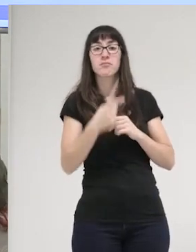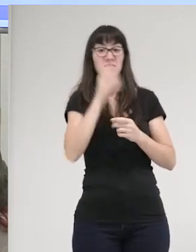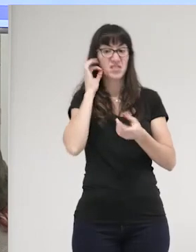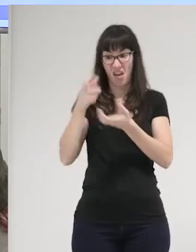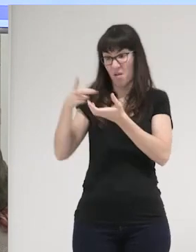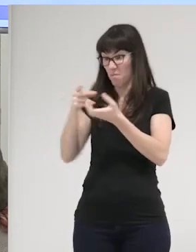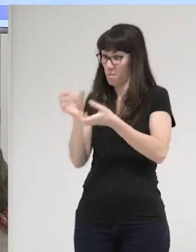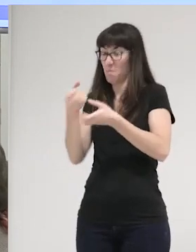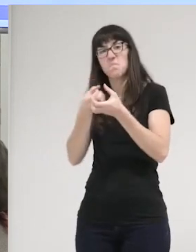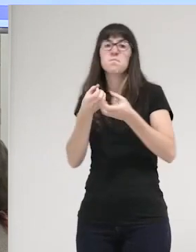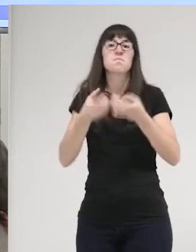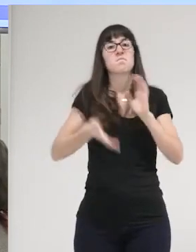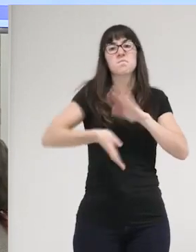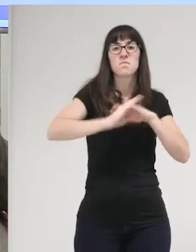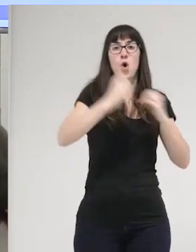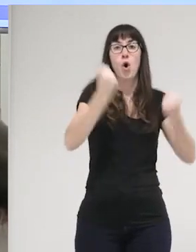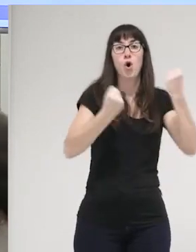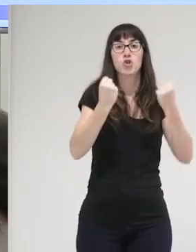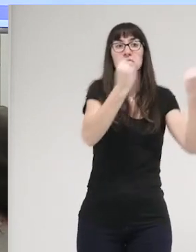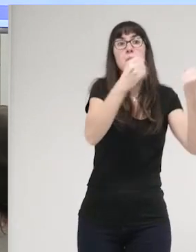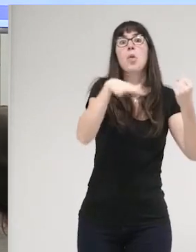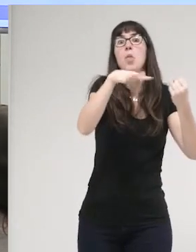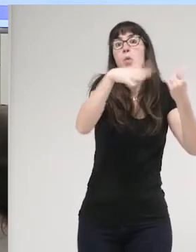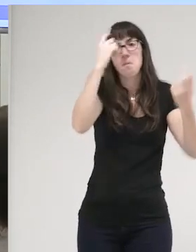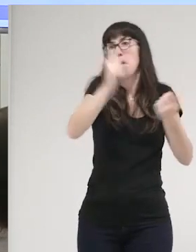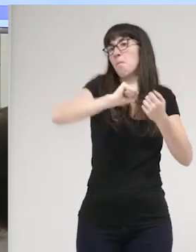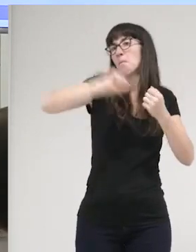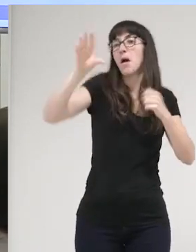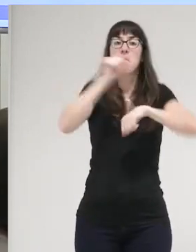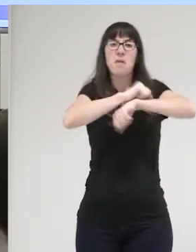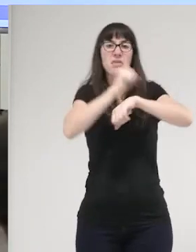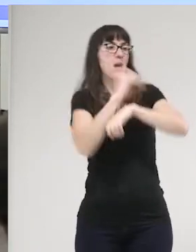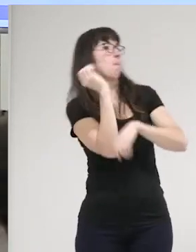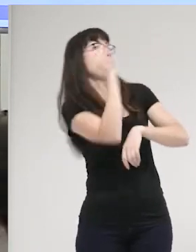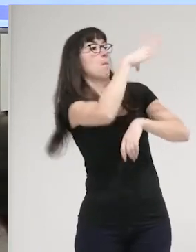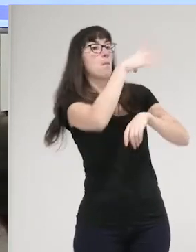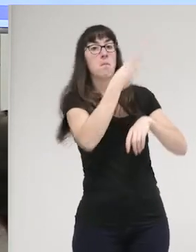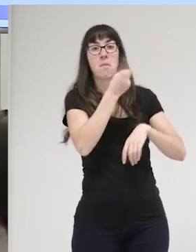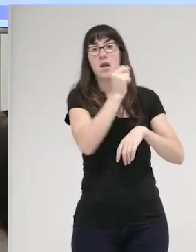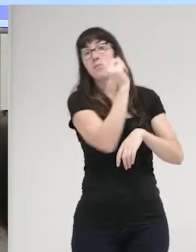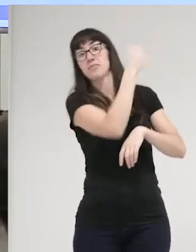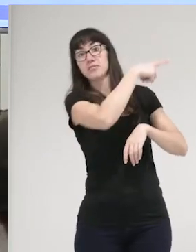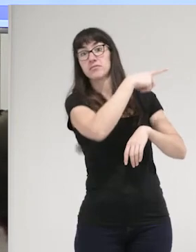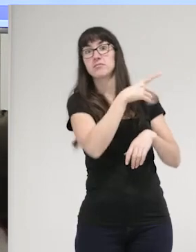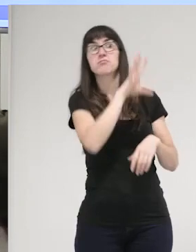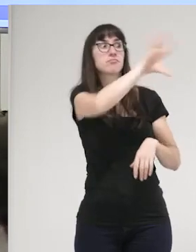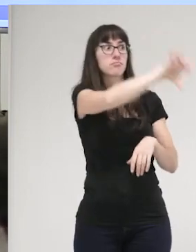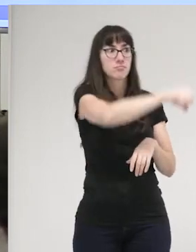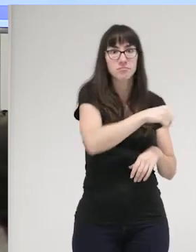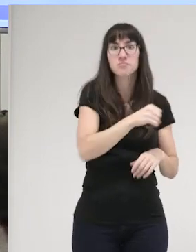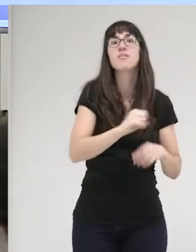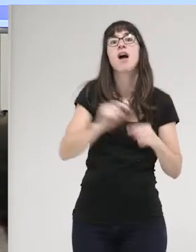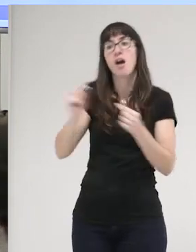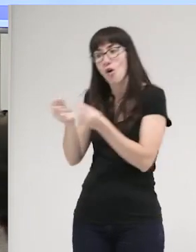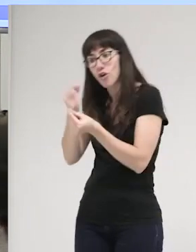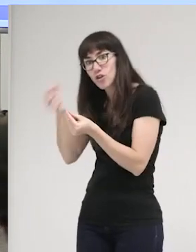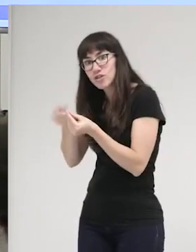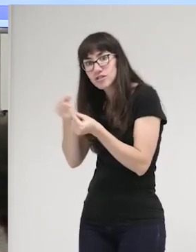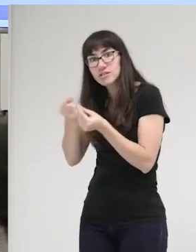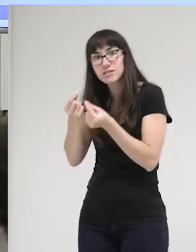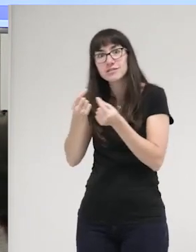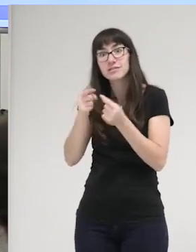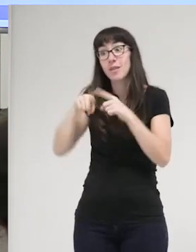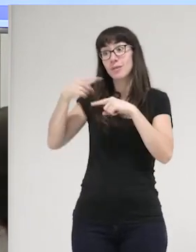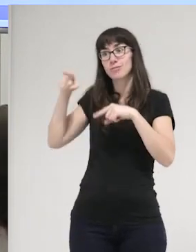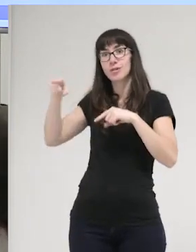lleva el pene coge el coche se va no sabemos muy bien a donde tira el pene por la ventana recuperan el pene le corten el pene a John Wayne y John Wayne se hace